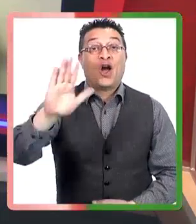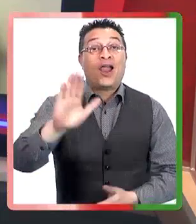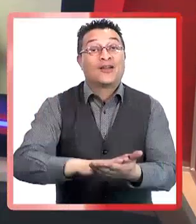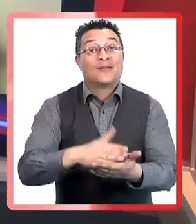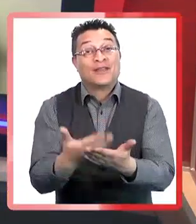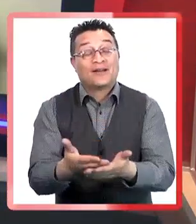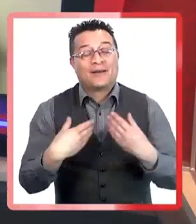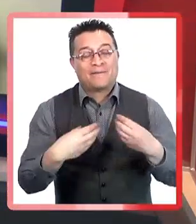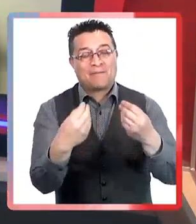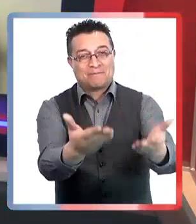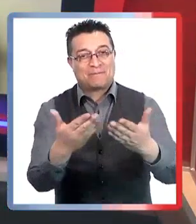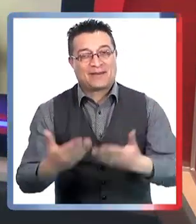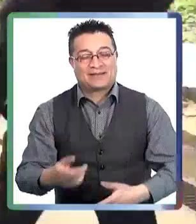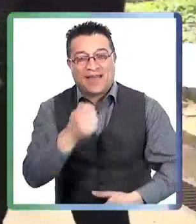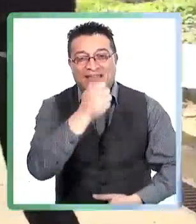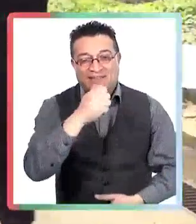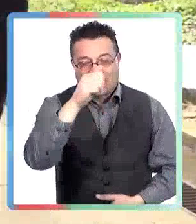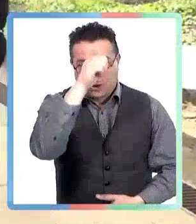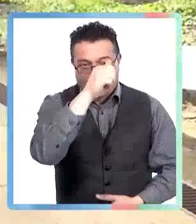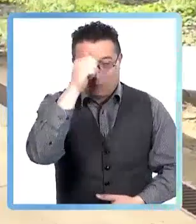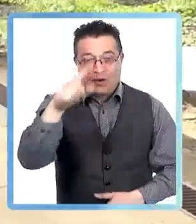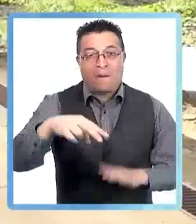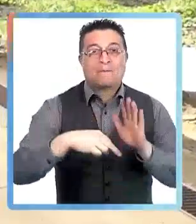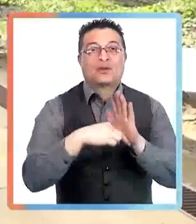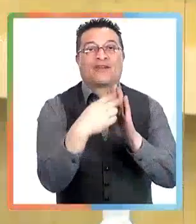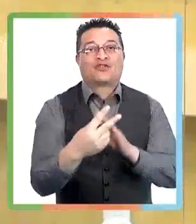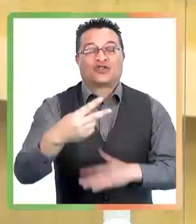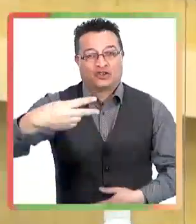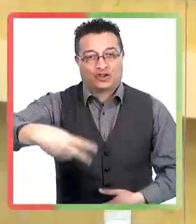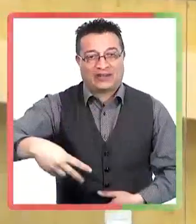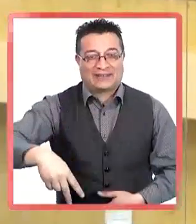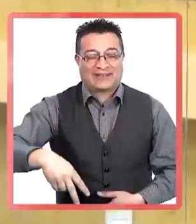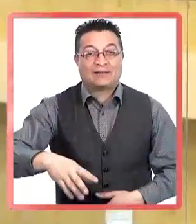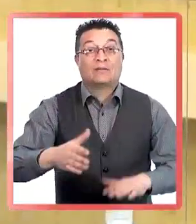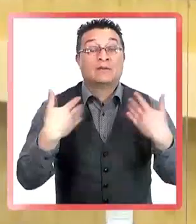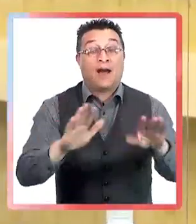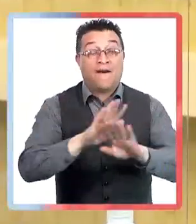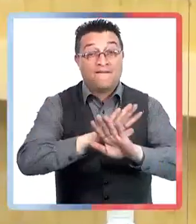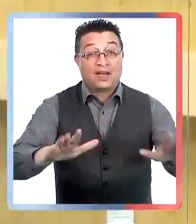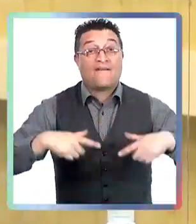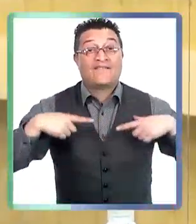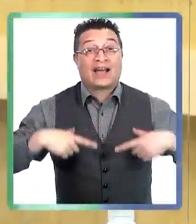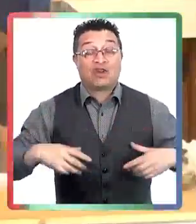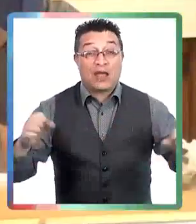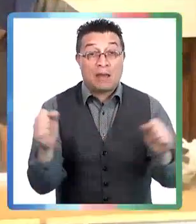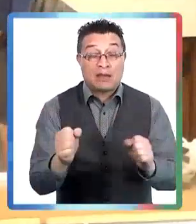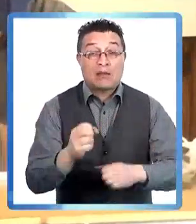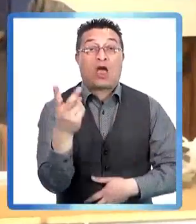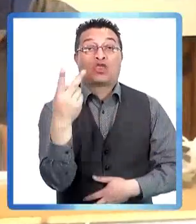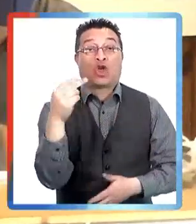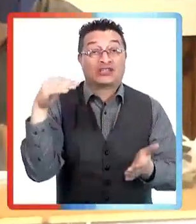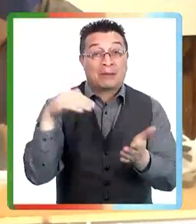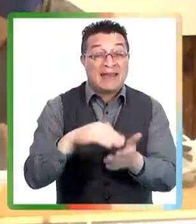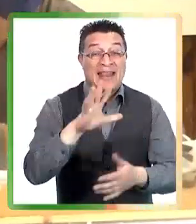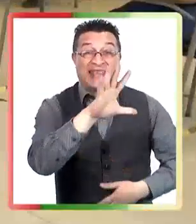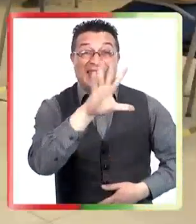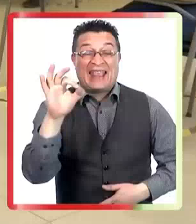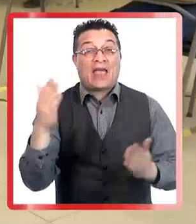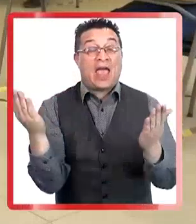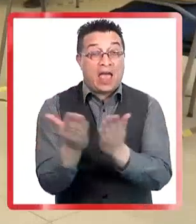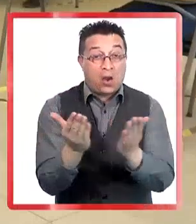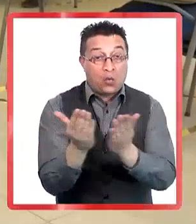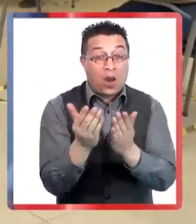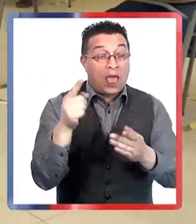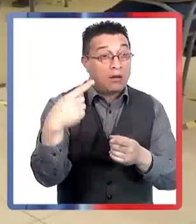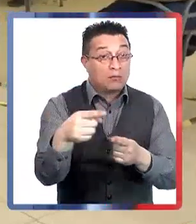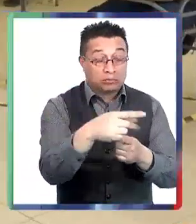escuelas y colegios vuelven a clases y la preocupación de las familias está en un eventual rebrote de las enfermedades respiratorias. En las semanas